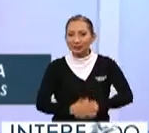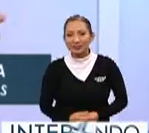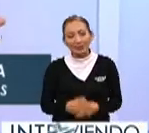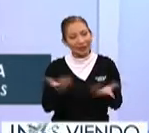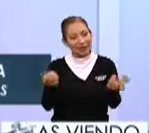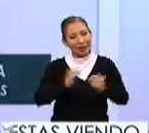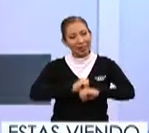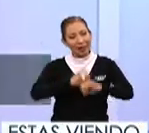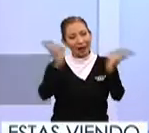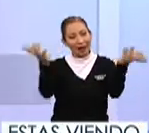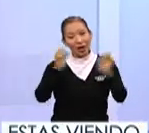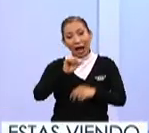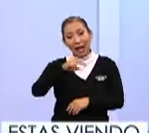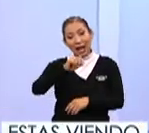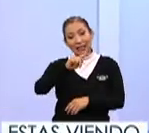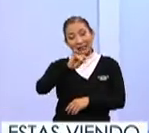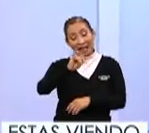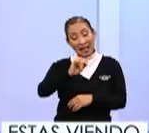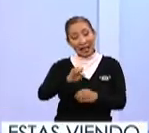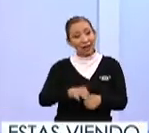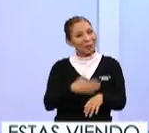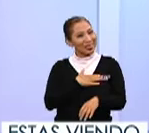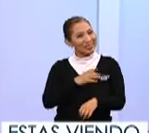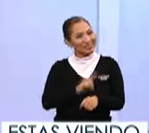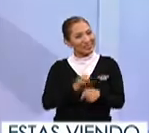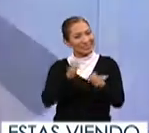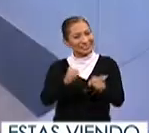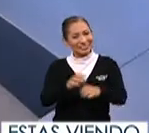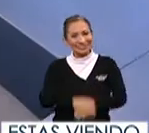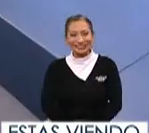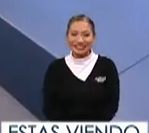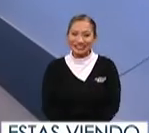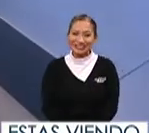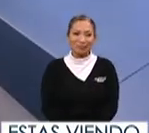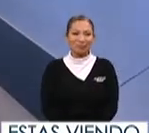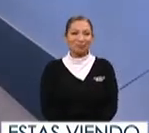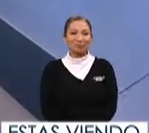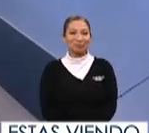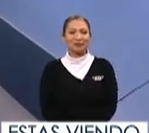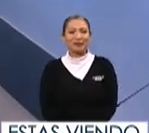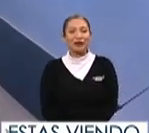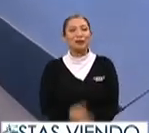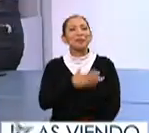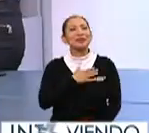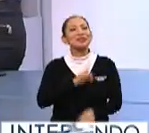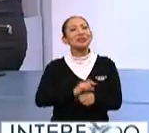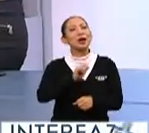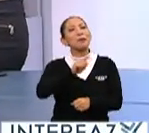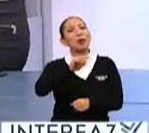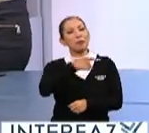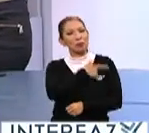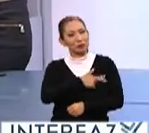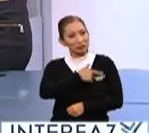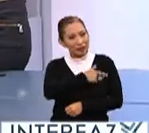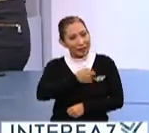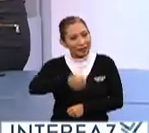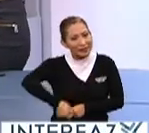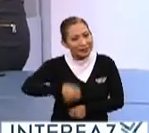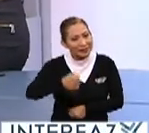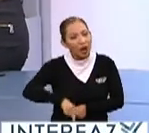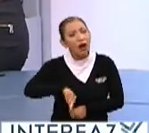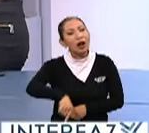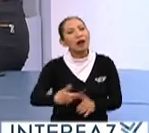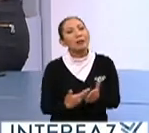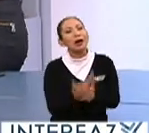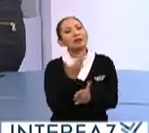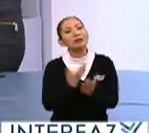ustedes. Y por supuesto, Ana Cristina Olvera. Ana Cris, muy buenos días, ¿cómo estás? Muy buenos días, Omar. Me da muchísimo gusto saludarte